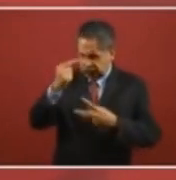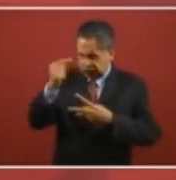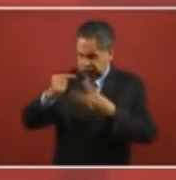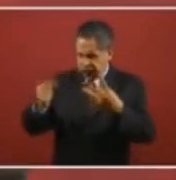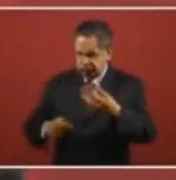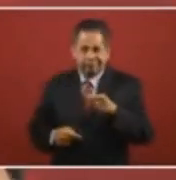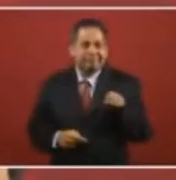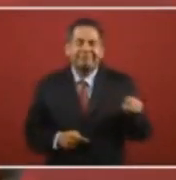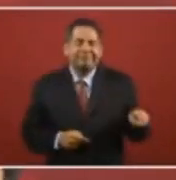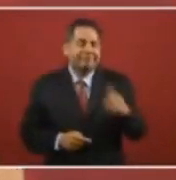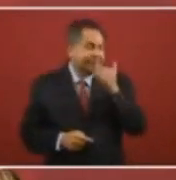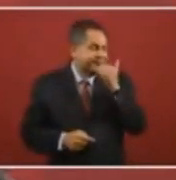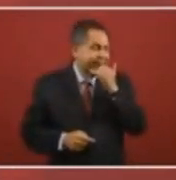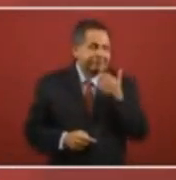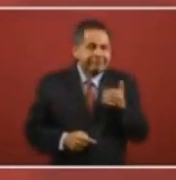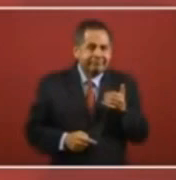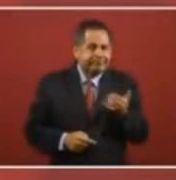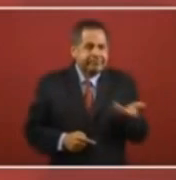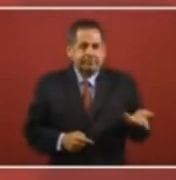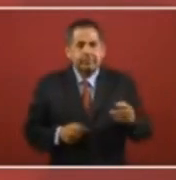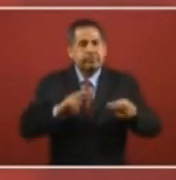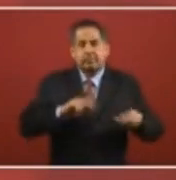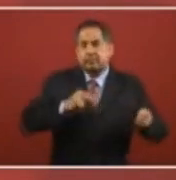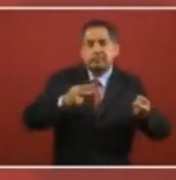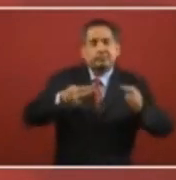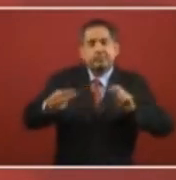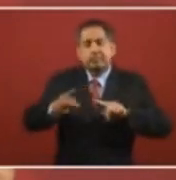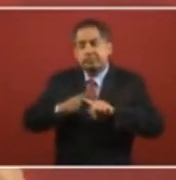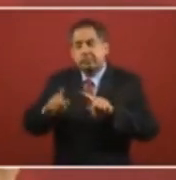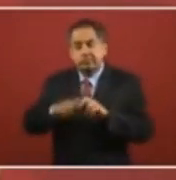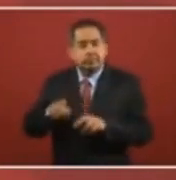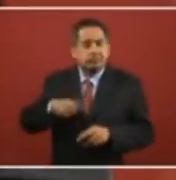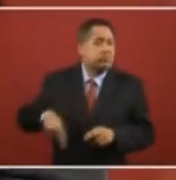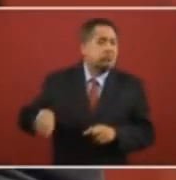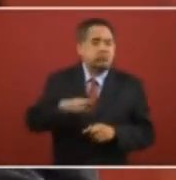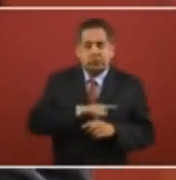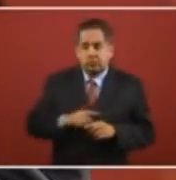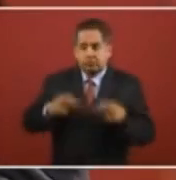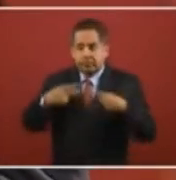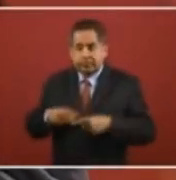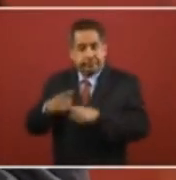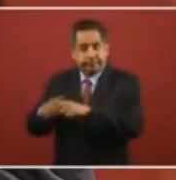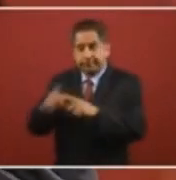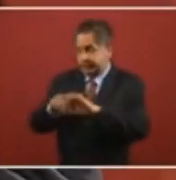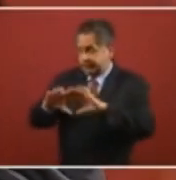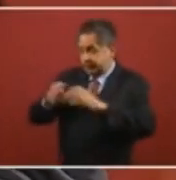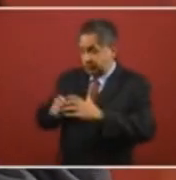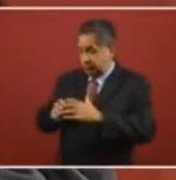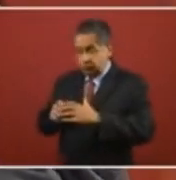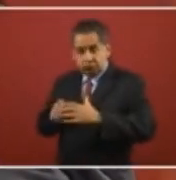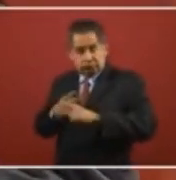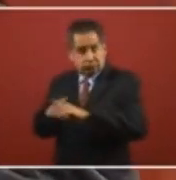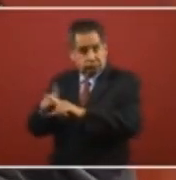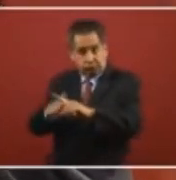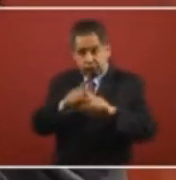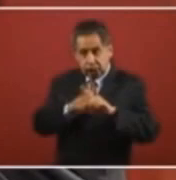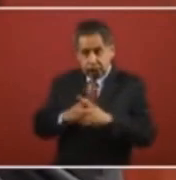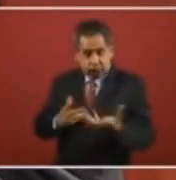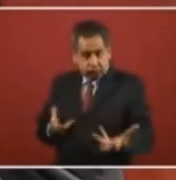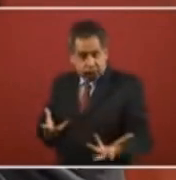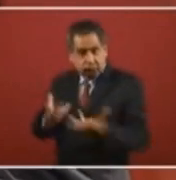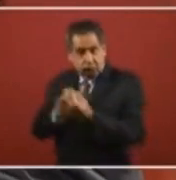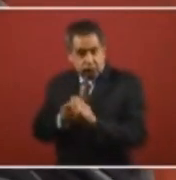esa tesis. ¿Nosotros qué sostenemos? La tesis opuesta, que la convivencia de las civilizaciones produce el avance de la